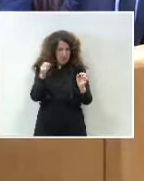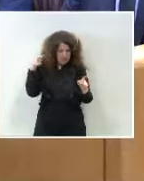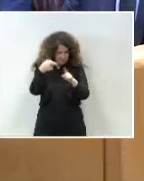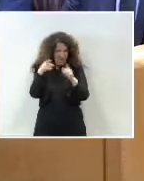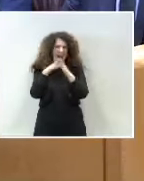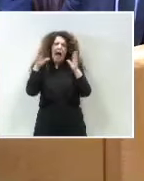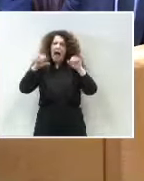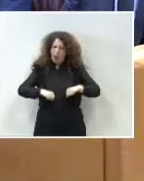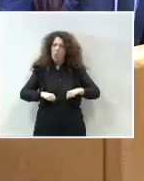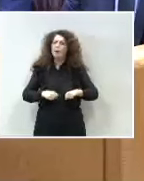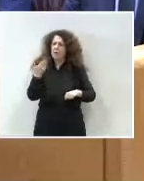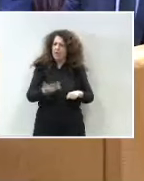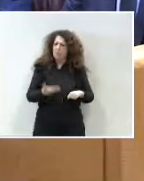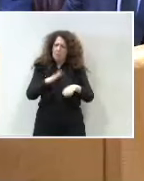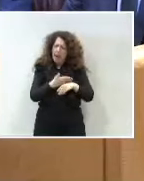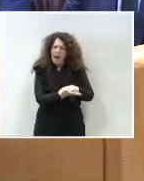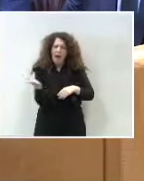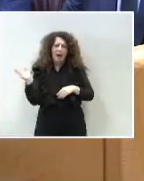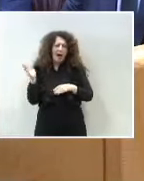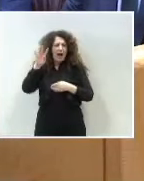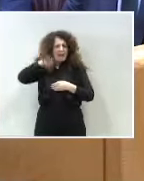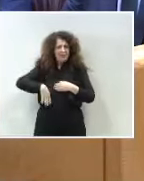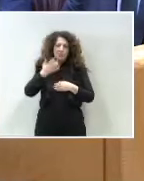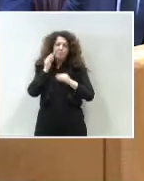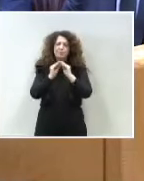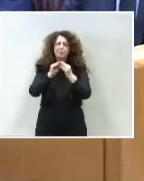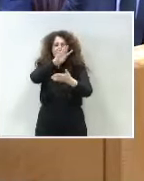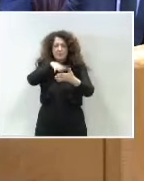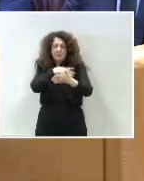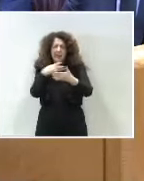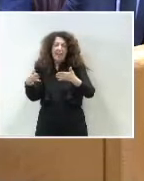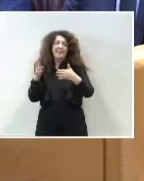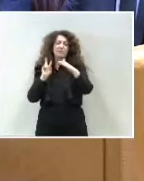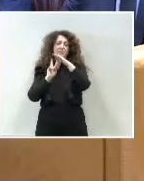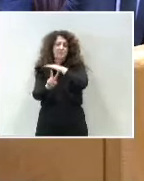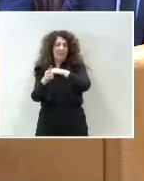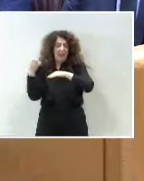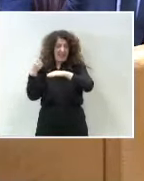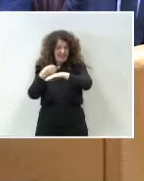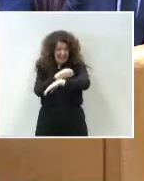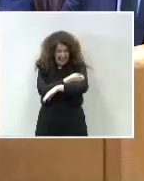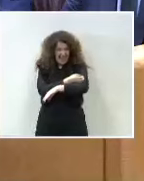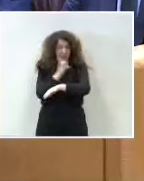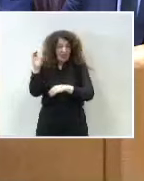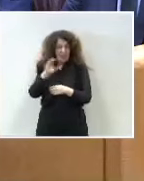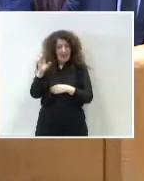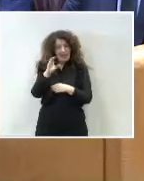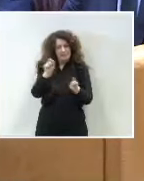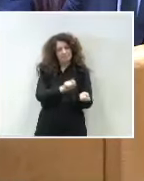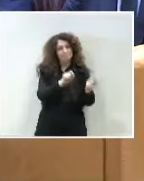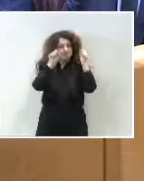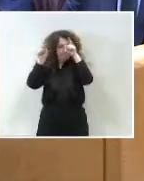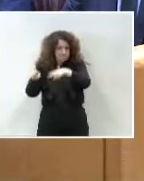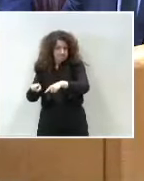sociedad en Cataluña. Ahí está, por ejemplo, el desarrollo del calendario del traspaso de Rodalíes, la agilización de determinadas inversiones a través de